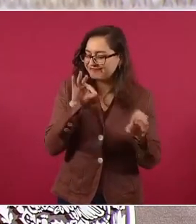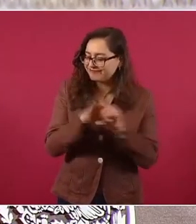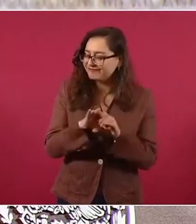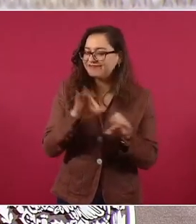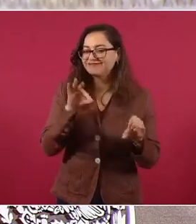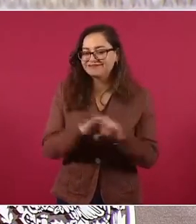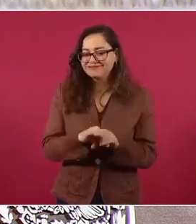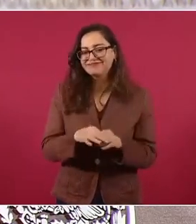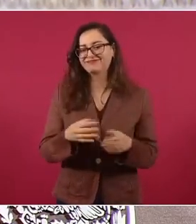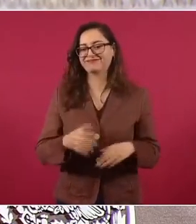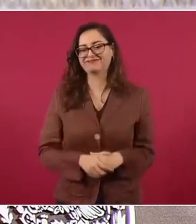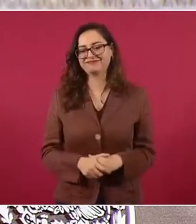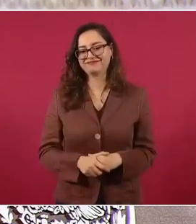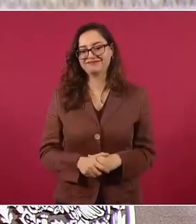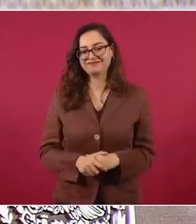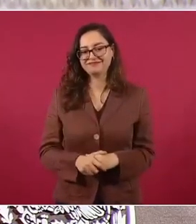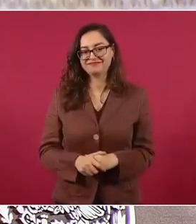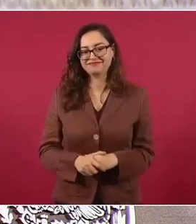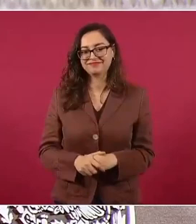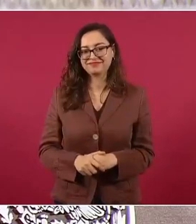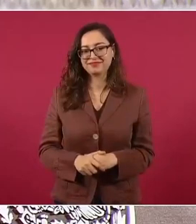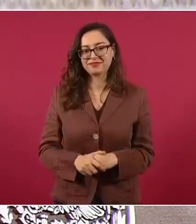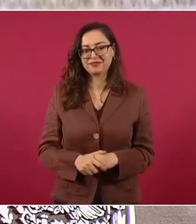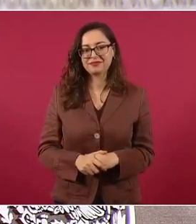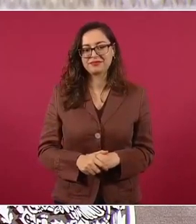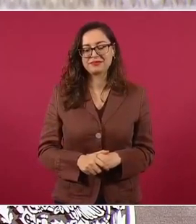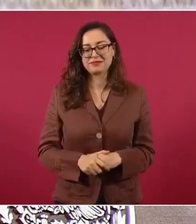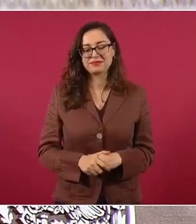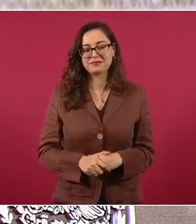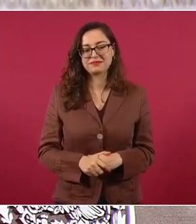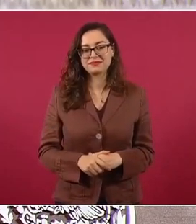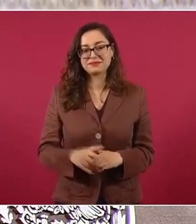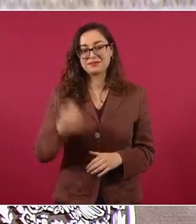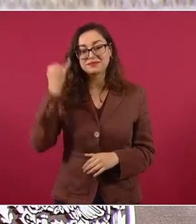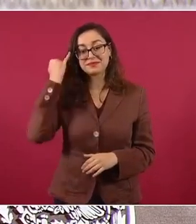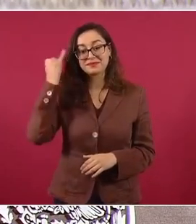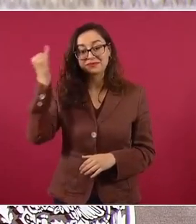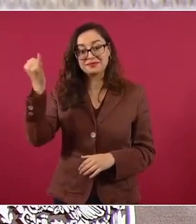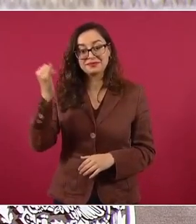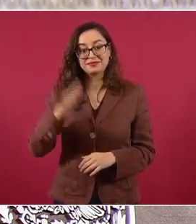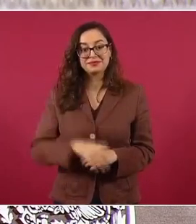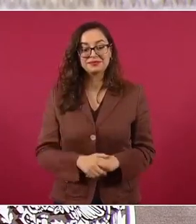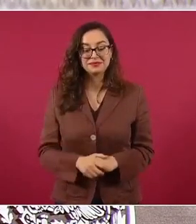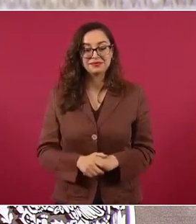Imagínense cómo está Brasil.